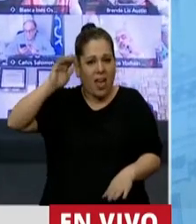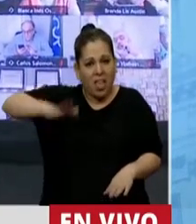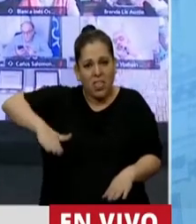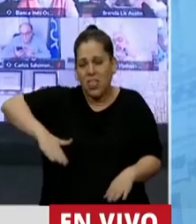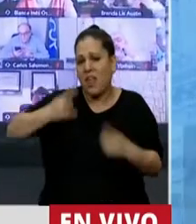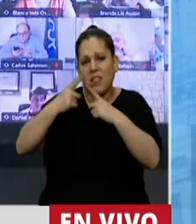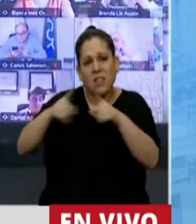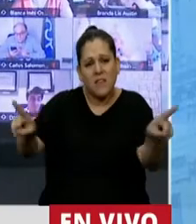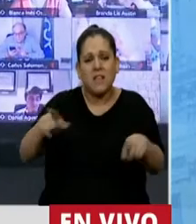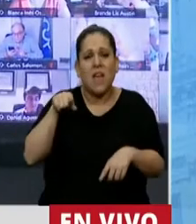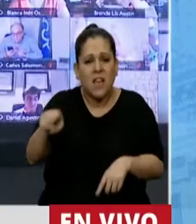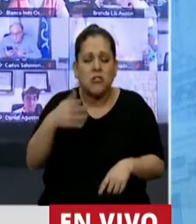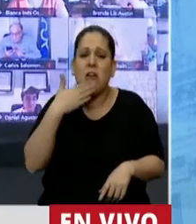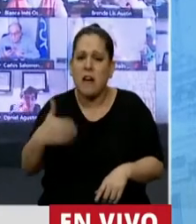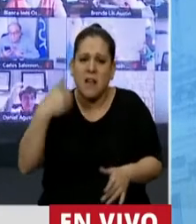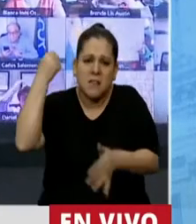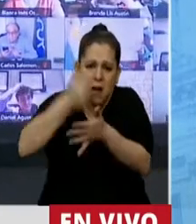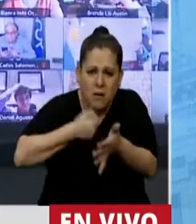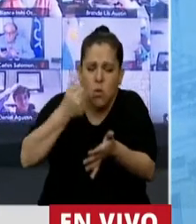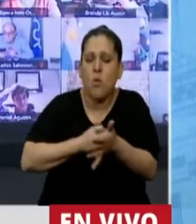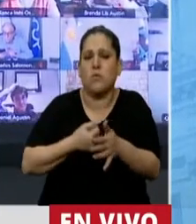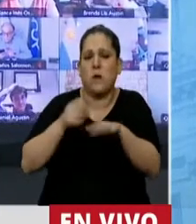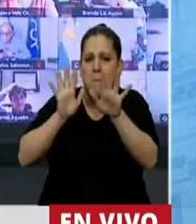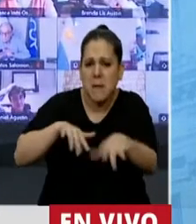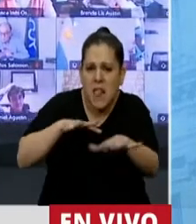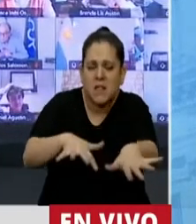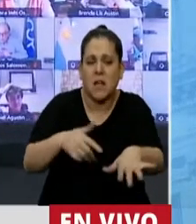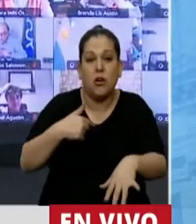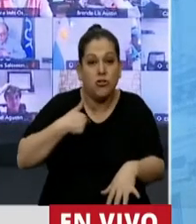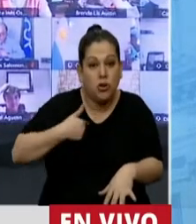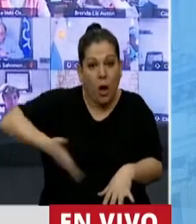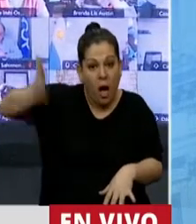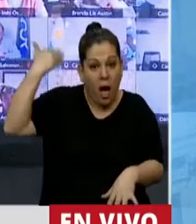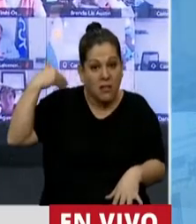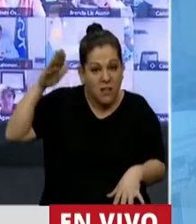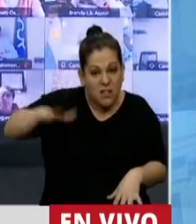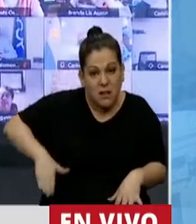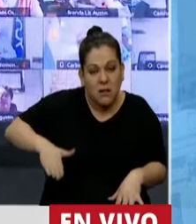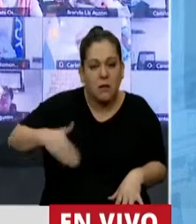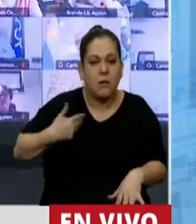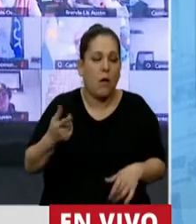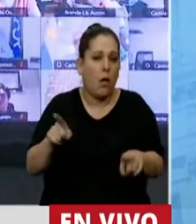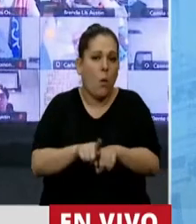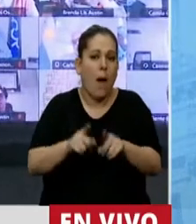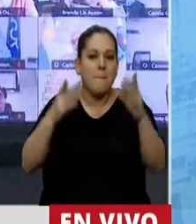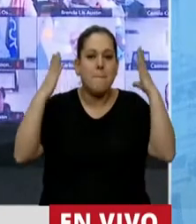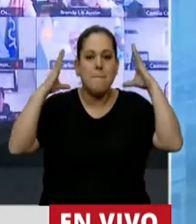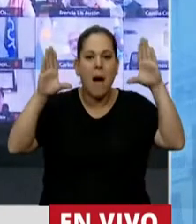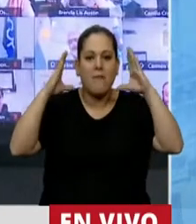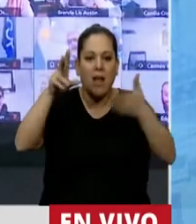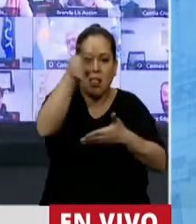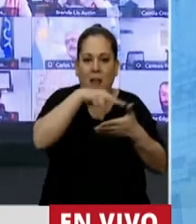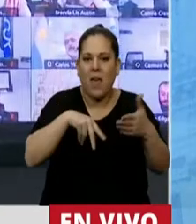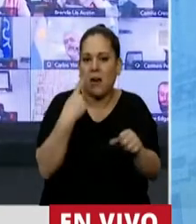militancia, a las luchas, a las peleas. Yo crecí en un país donde no podías la arma falda y donde tiraban